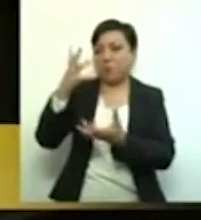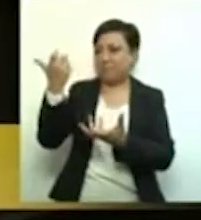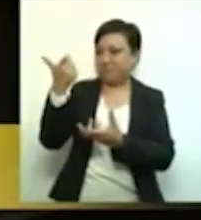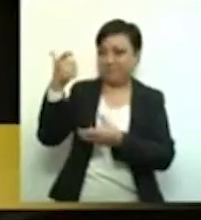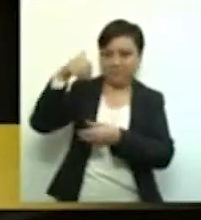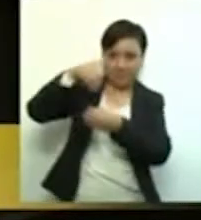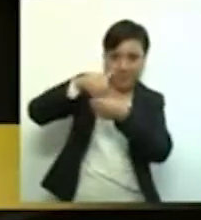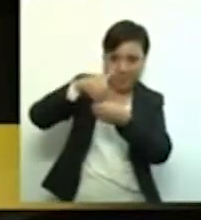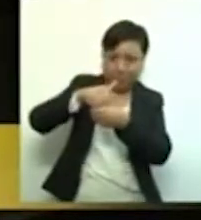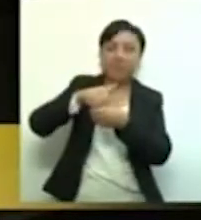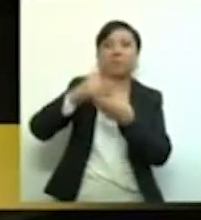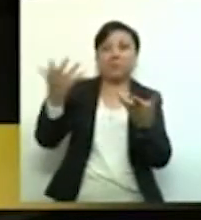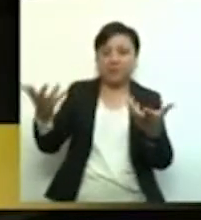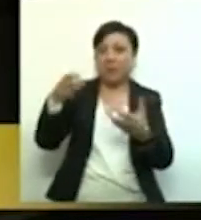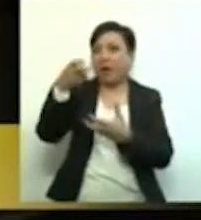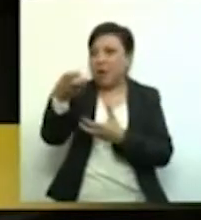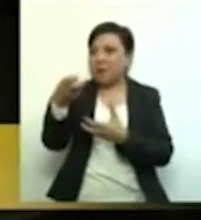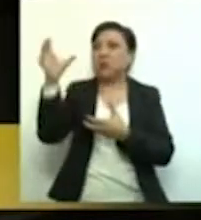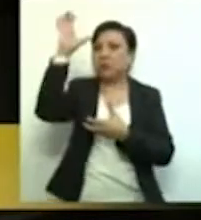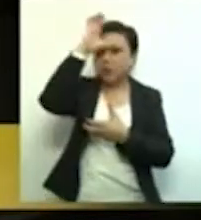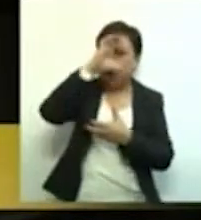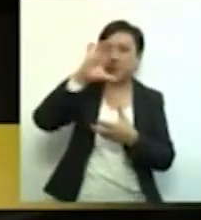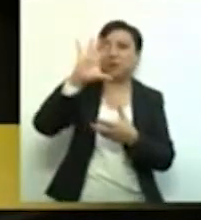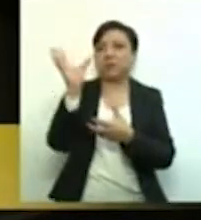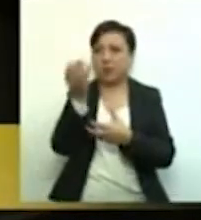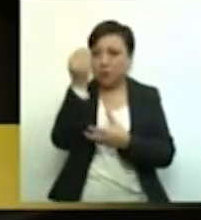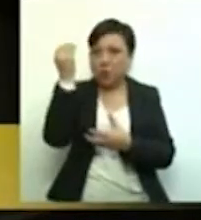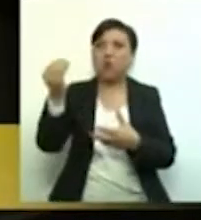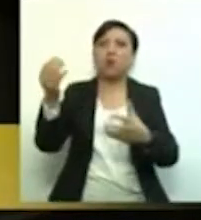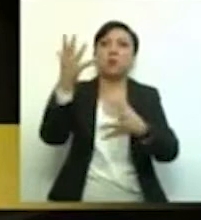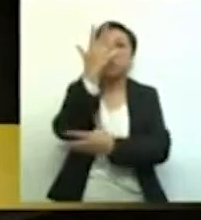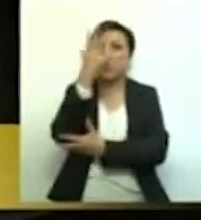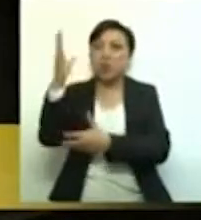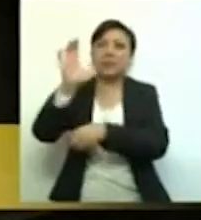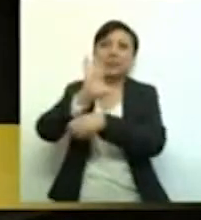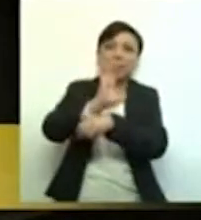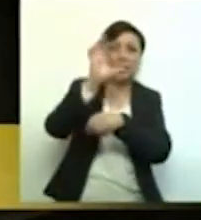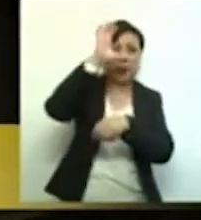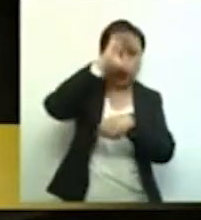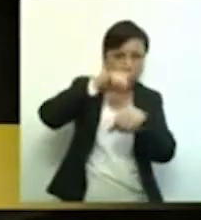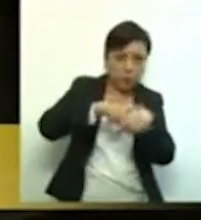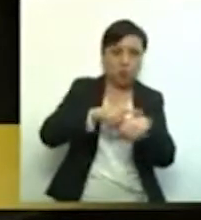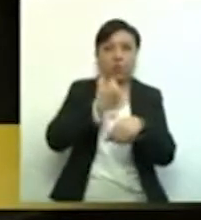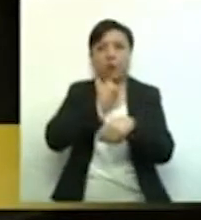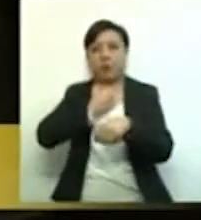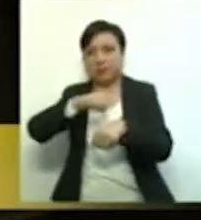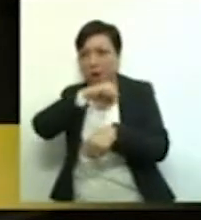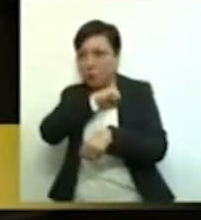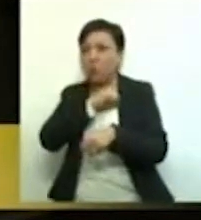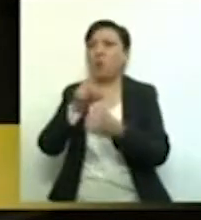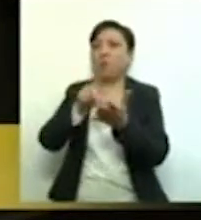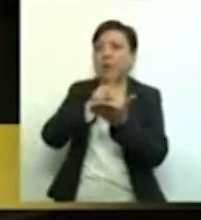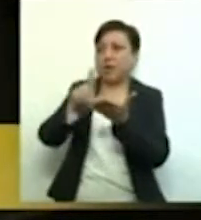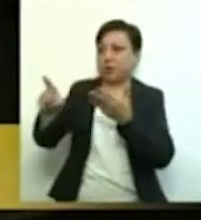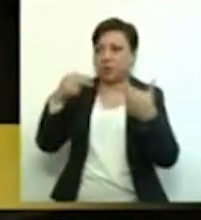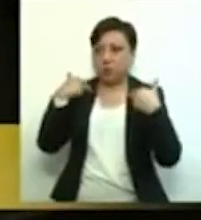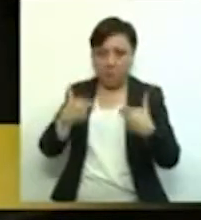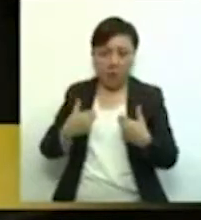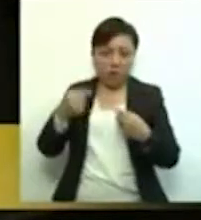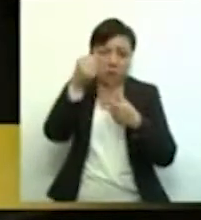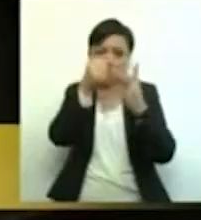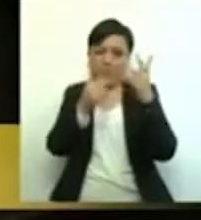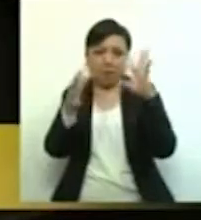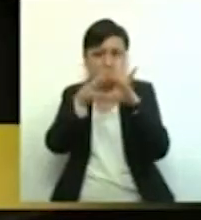duro golpe a la ciencia, tecnología, medio ambiente, cine, cultura, salud, defensa de derechos humanos, por